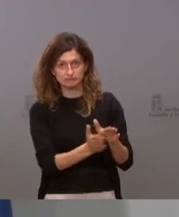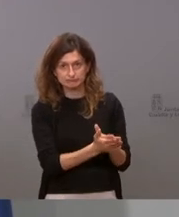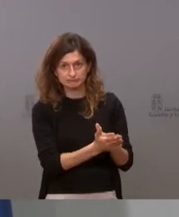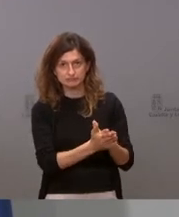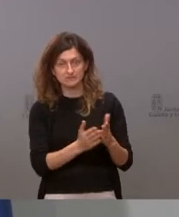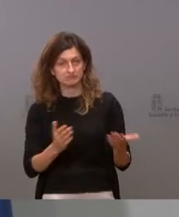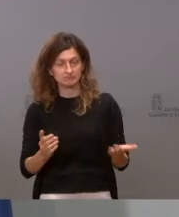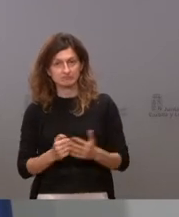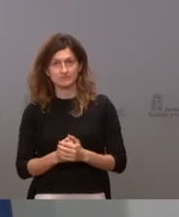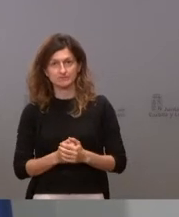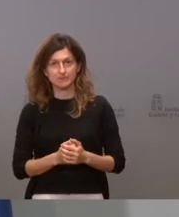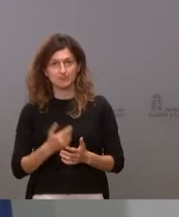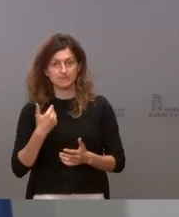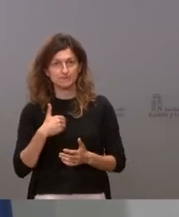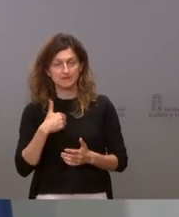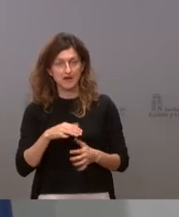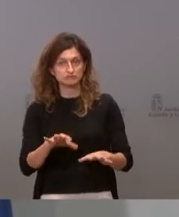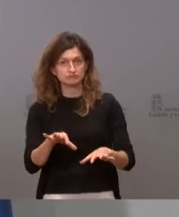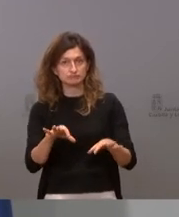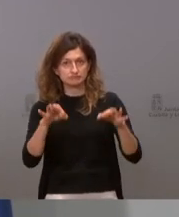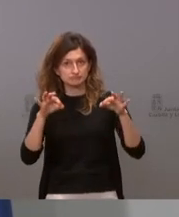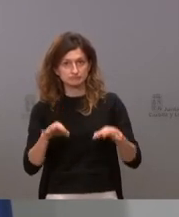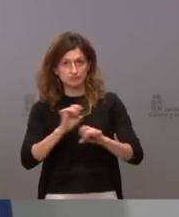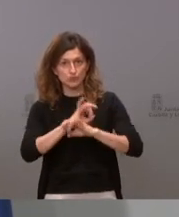archivado y de que quede establecido claramente